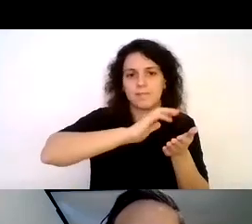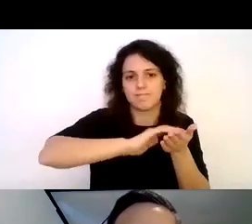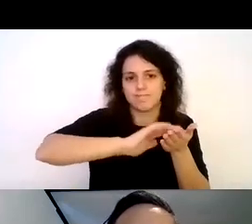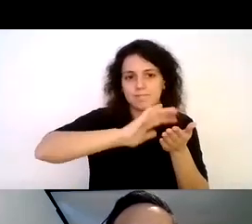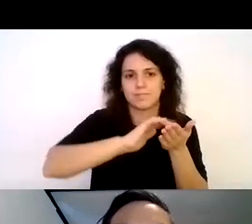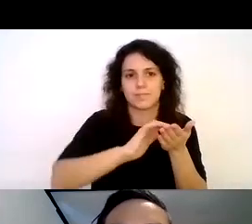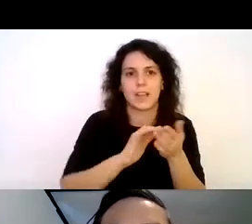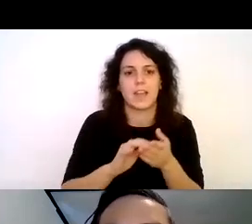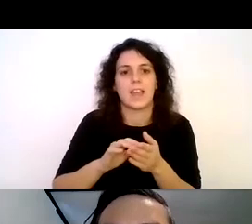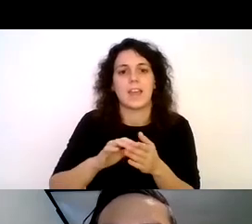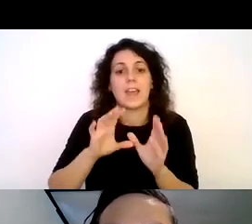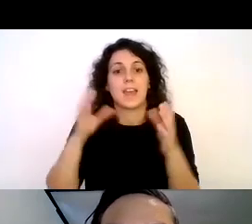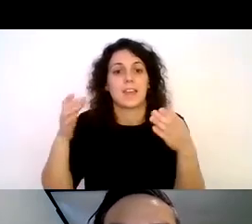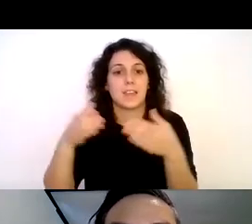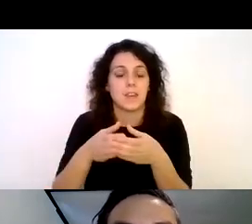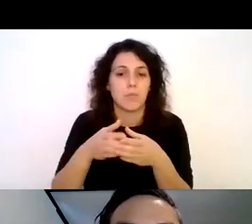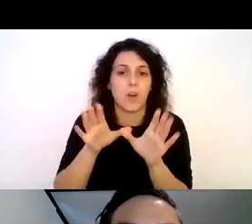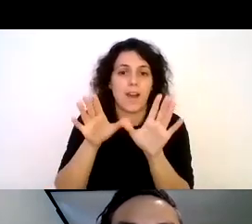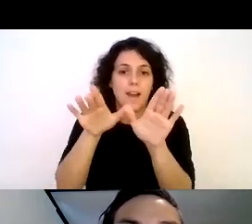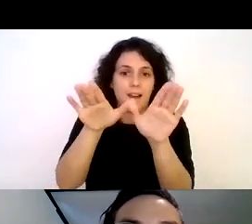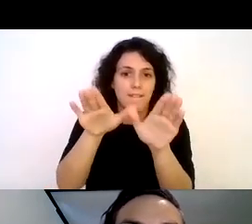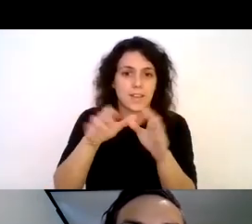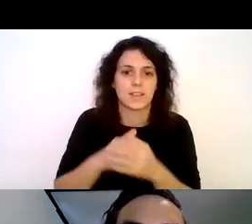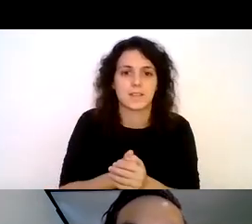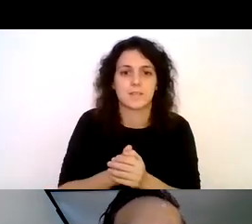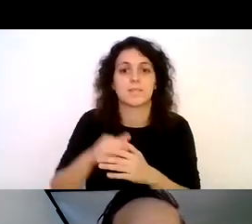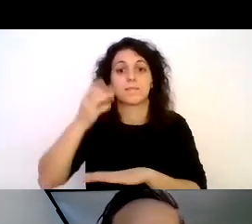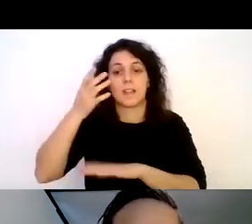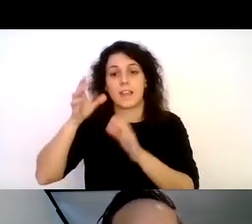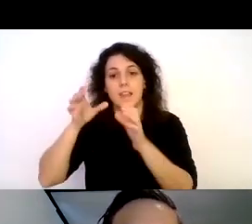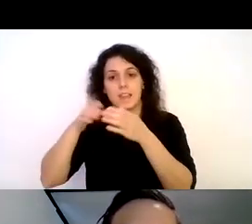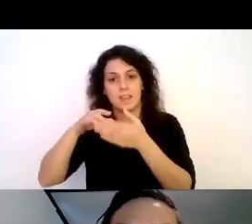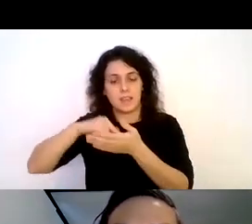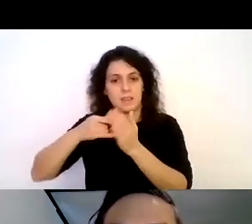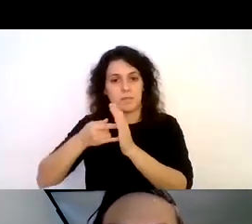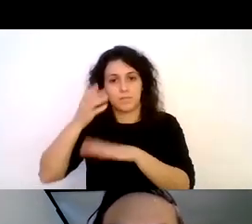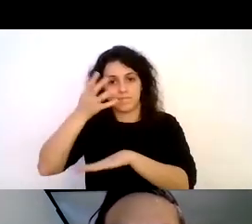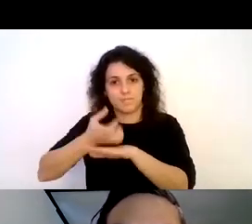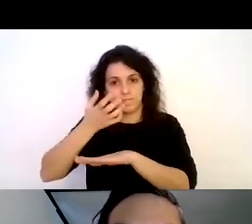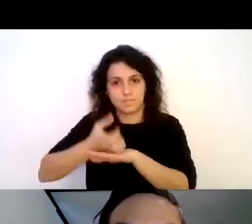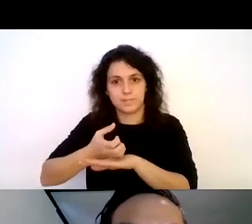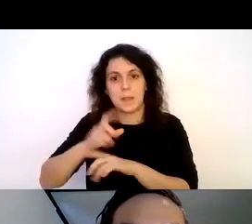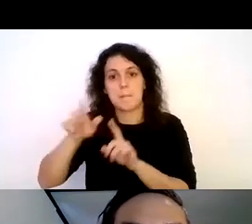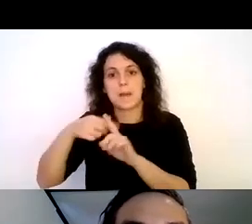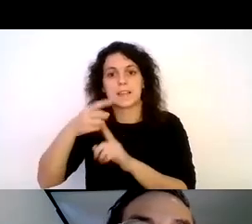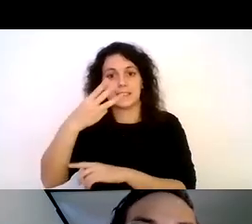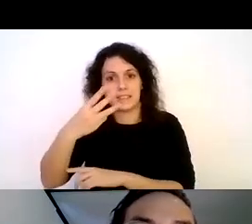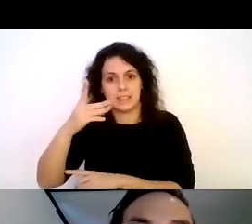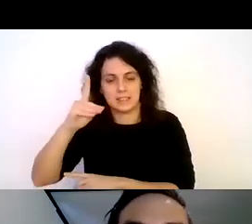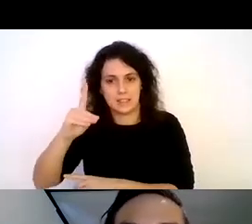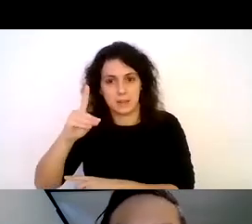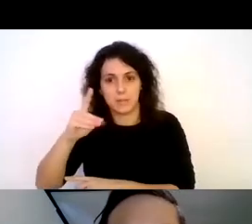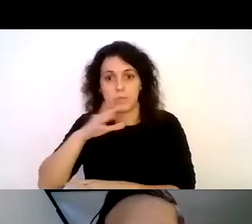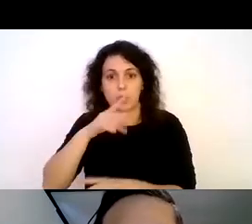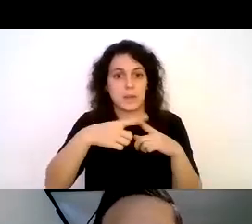y equipo de computación escáner e impresión en 3D ya que recuerden que el material de apoyo es lo más